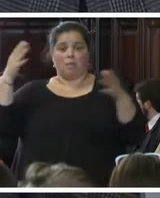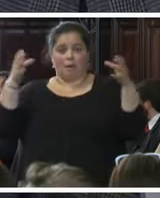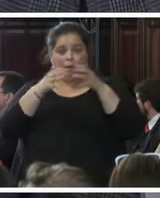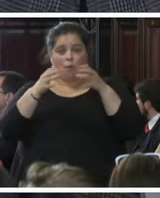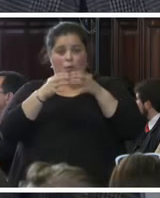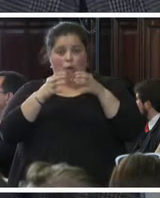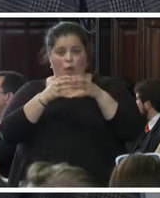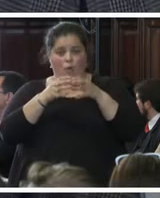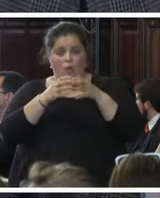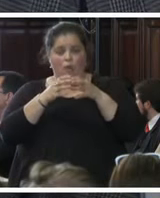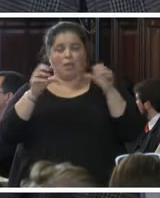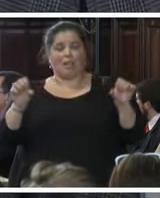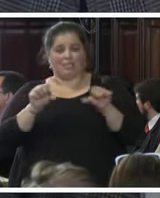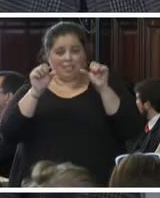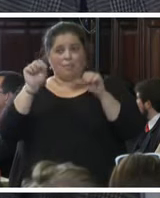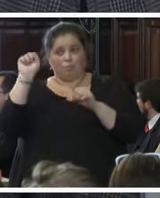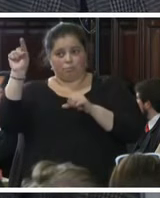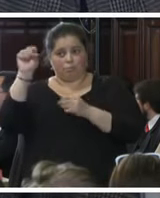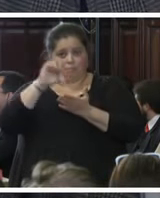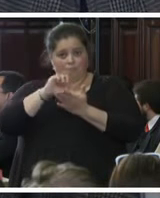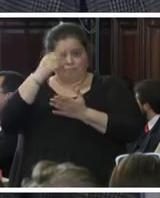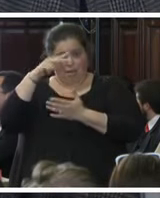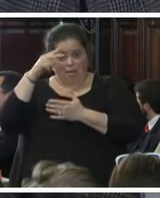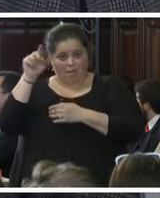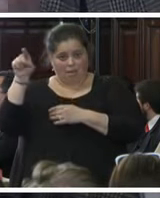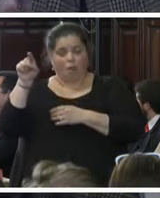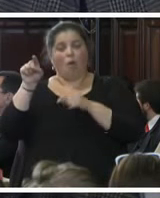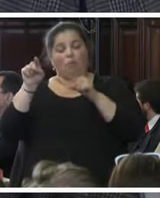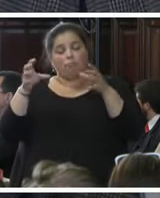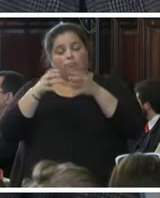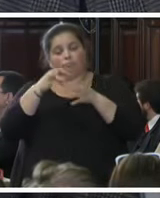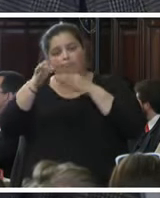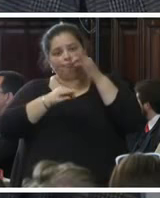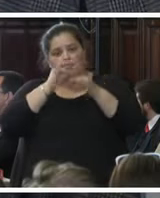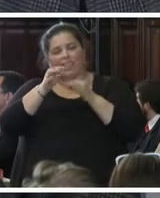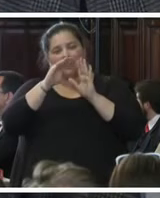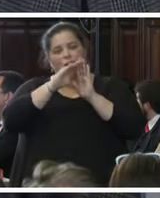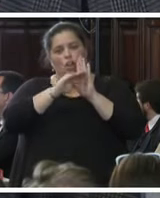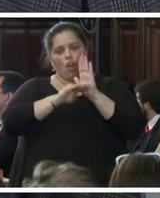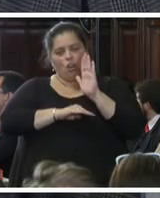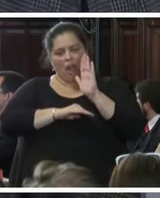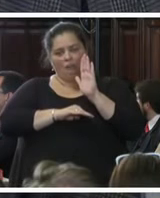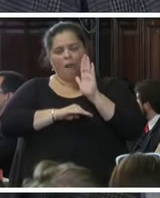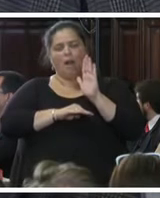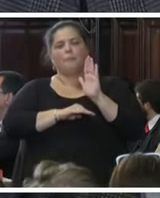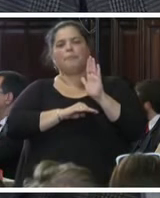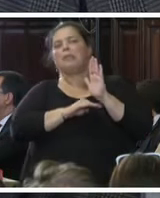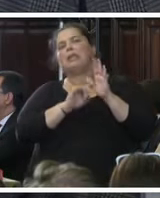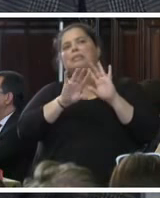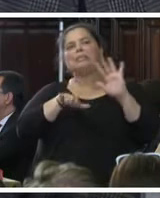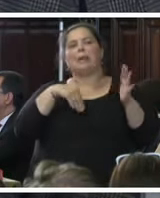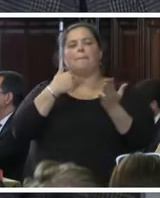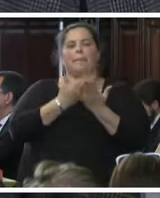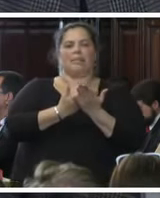en México, el cronograma que se presentó,